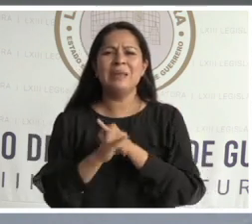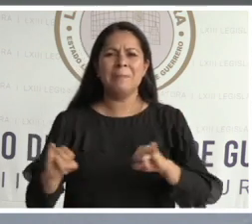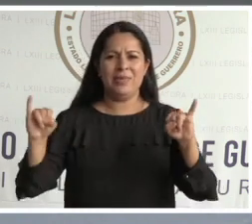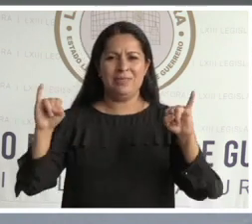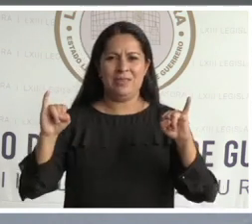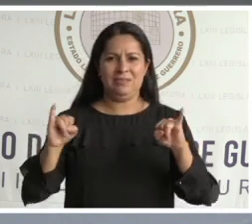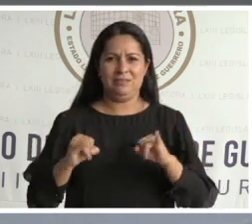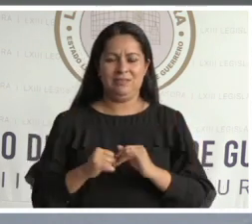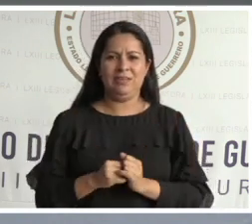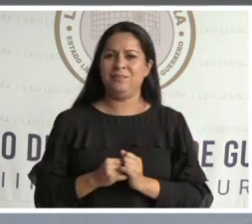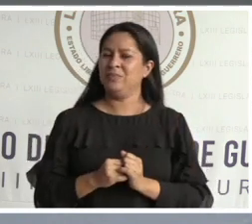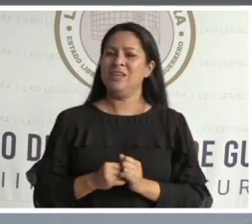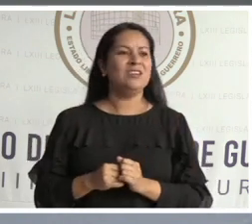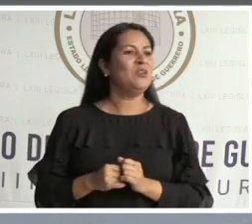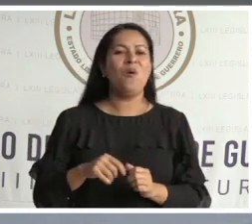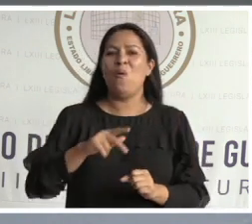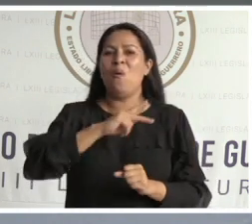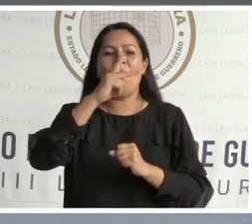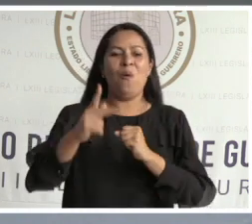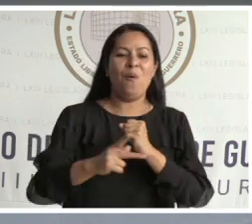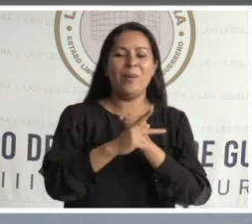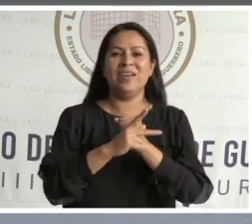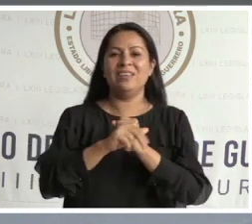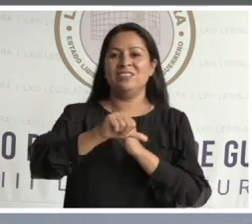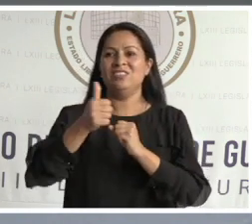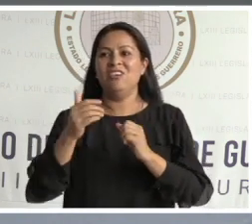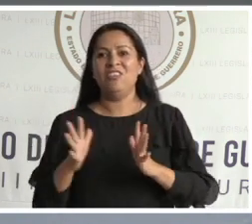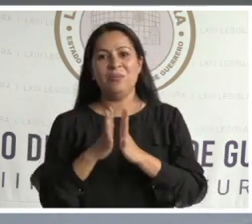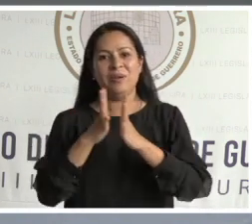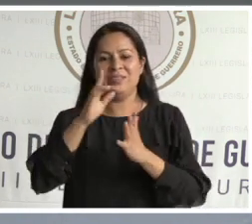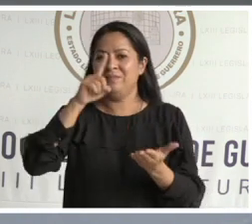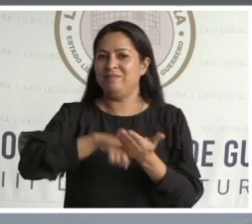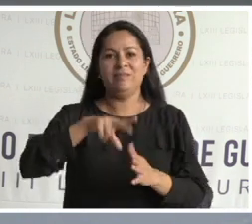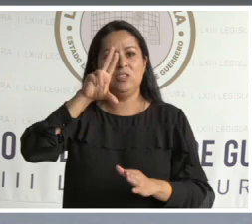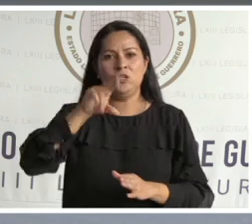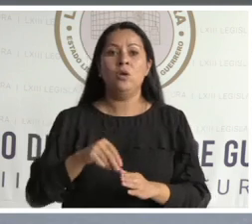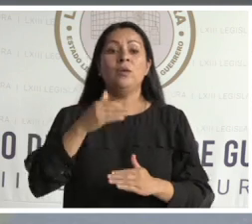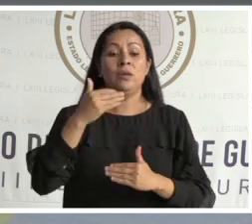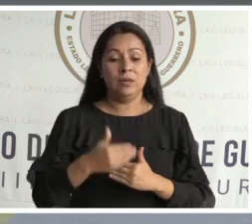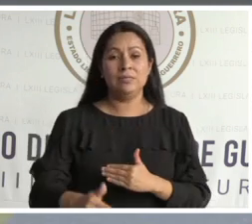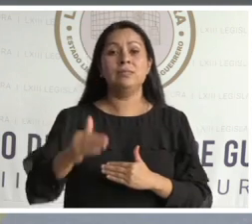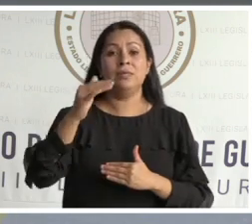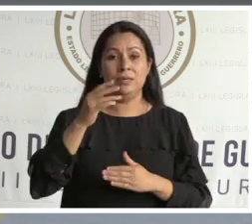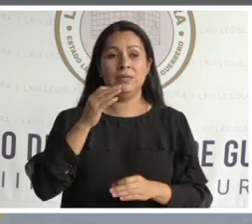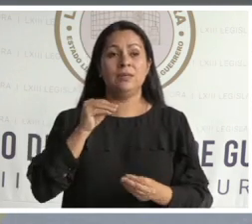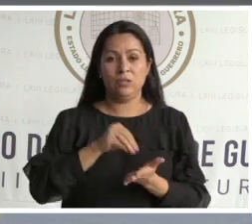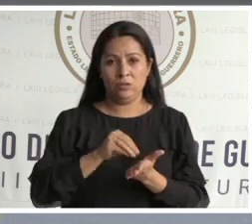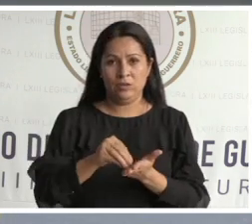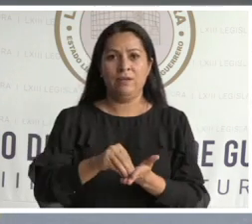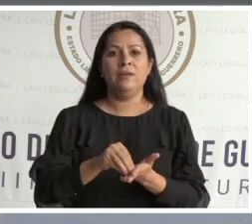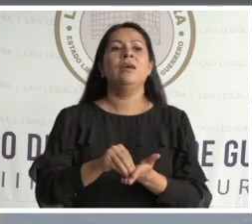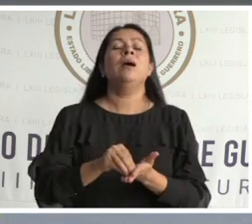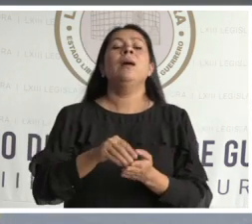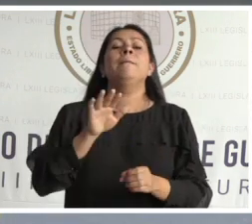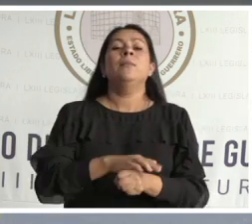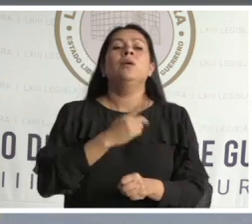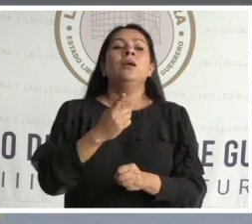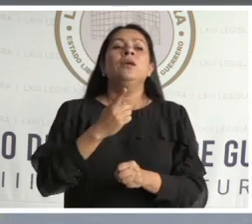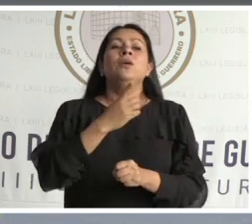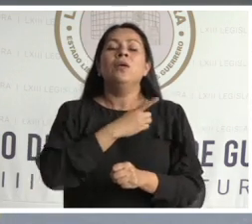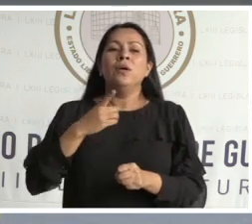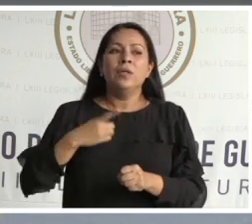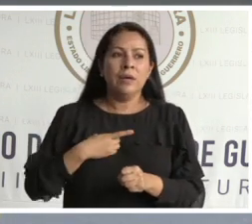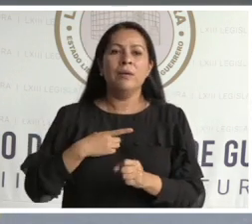sin intervenciones extranjeras. Y hoy, más que nunca, está vigente. Es por ello que debemos seguir